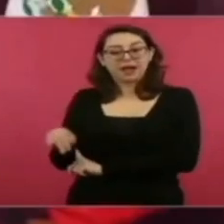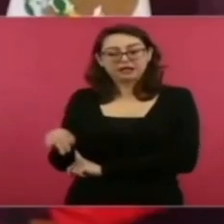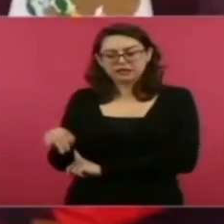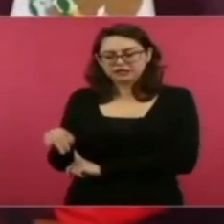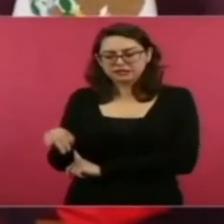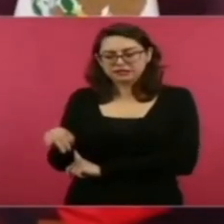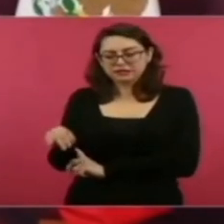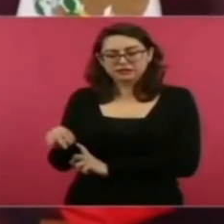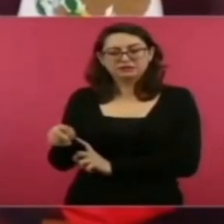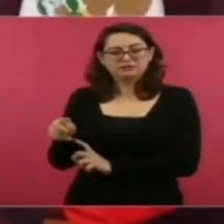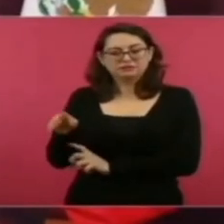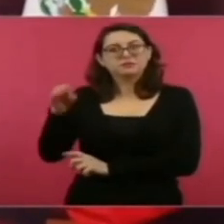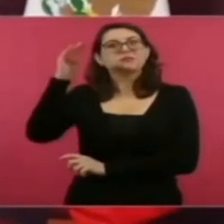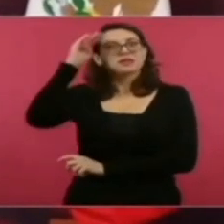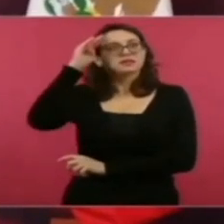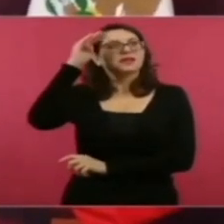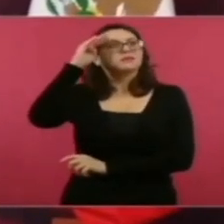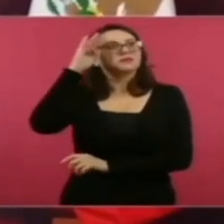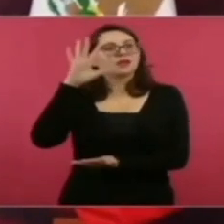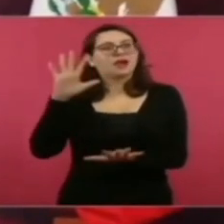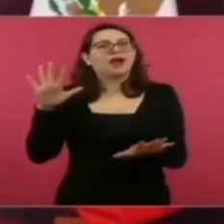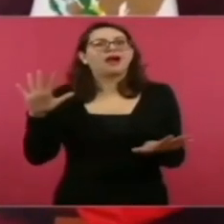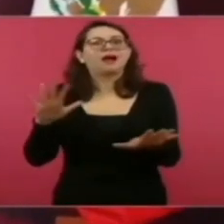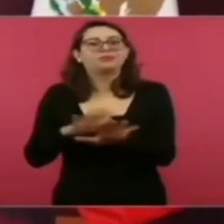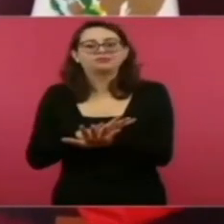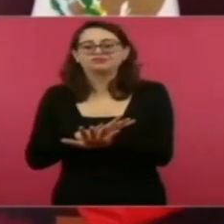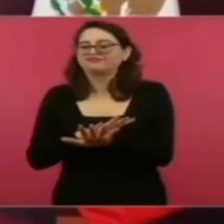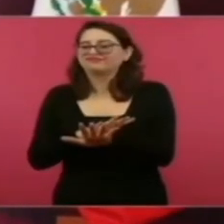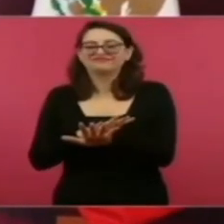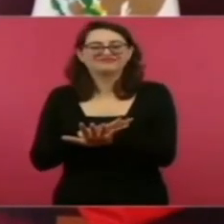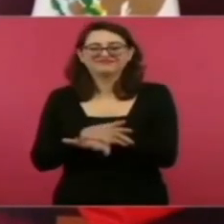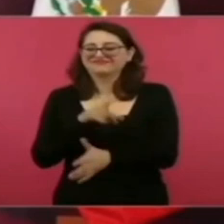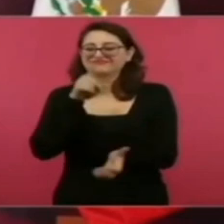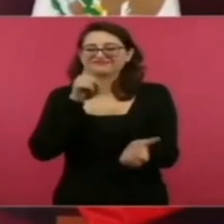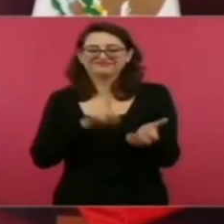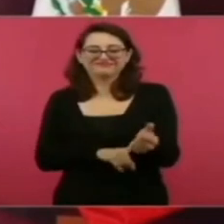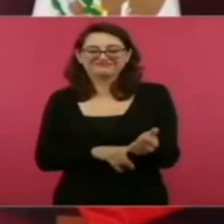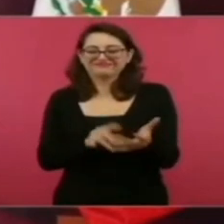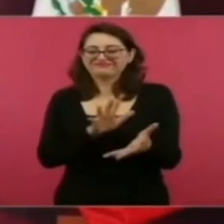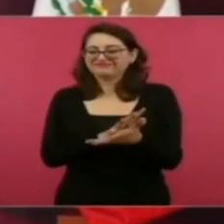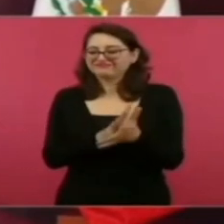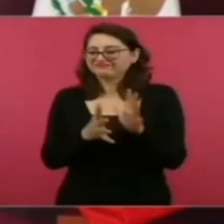Pero en esencia, en los hechos, fue lo mismo.